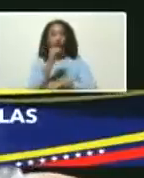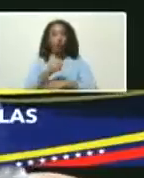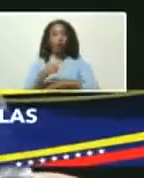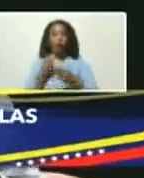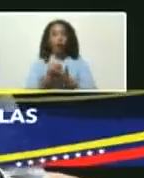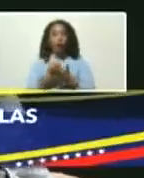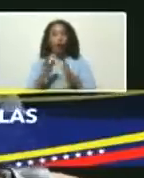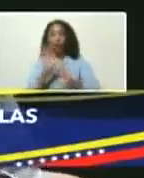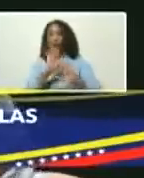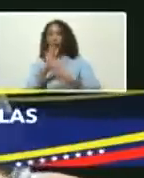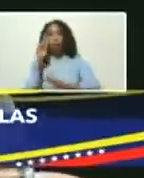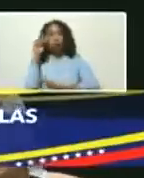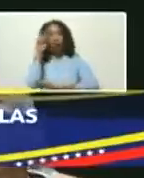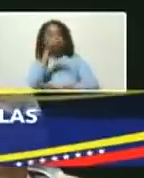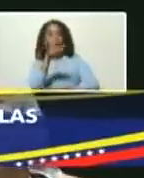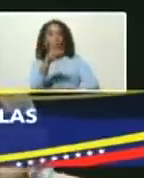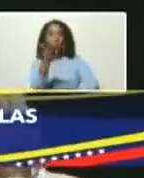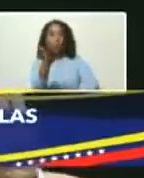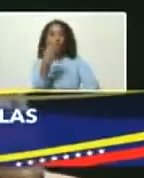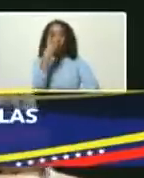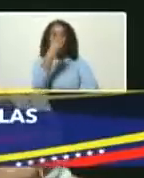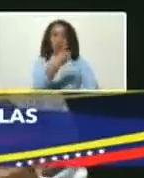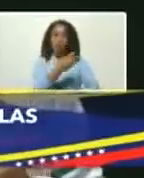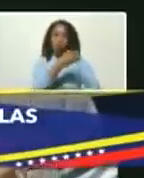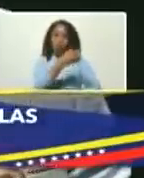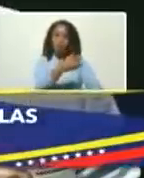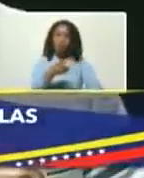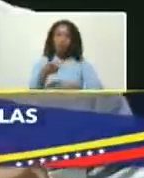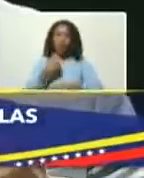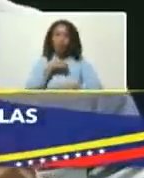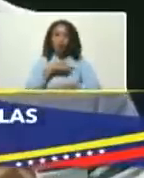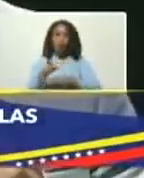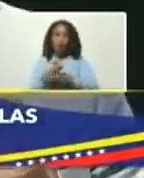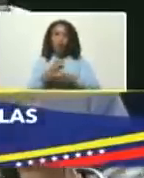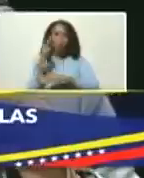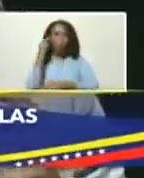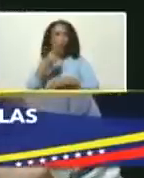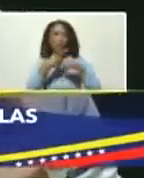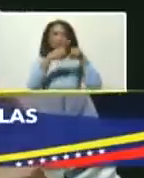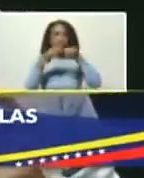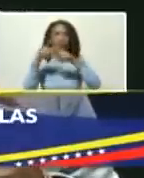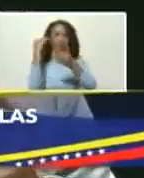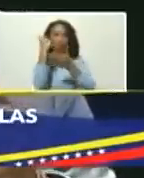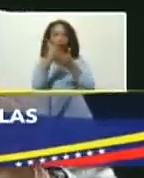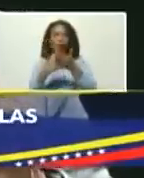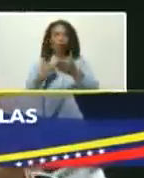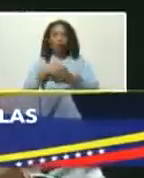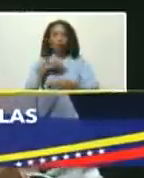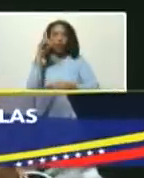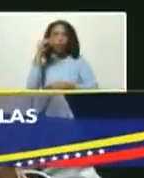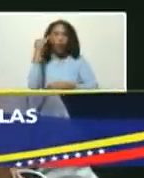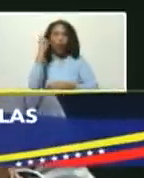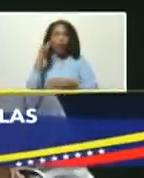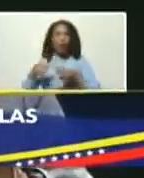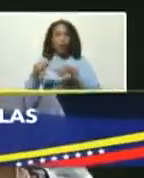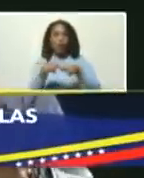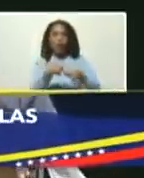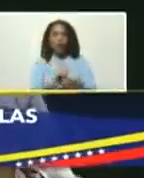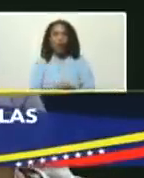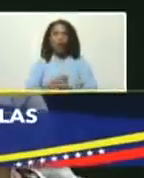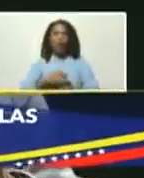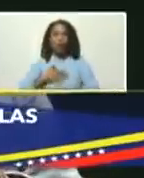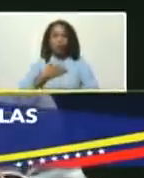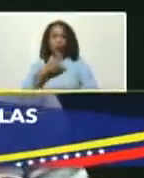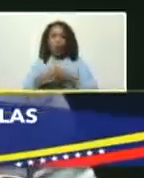ya hemos visitado que usted ha visitado que ha ido nuestro gobierno bolivariano en distintas agendas y que nosotros también desde las regiones hemos